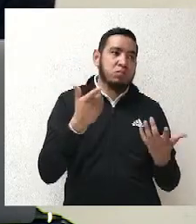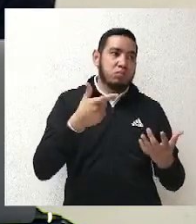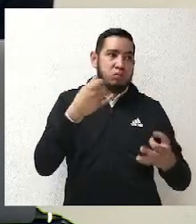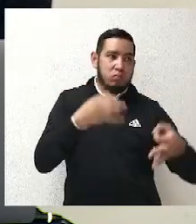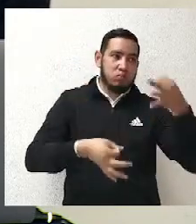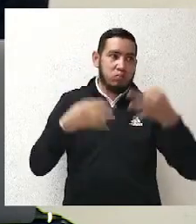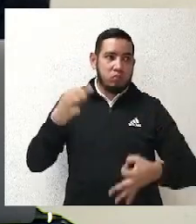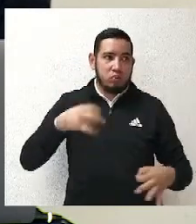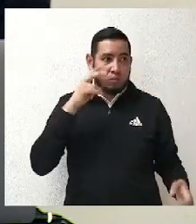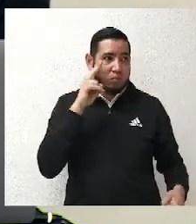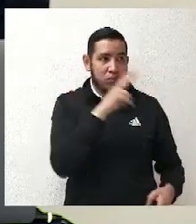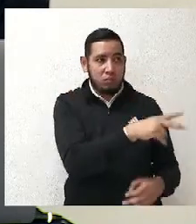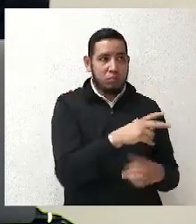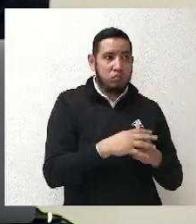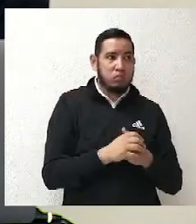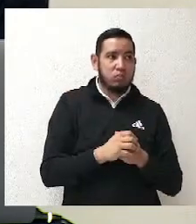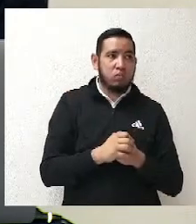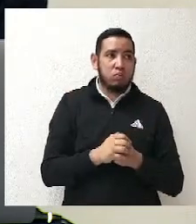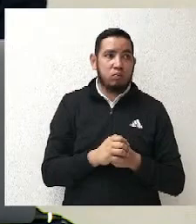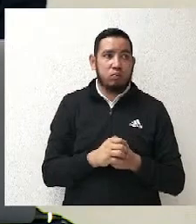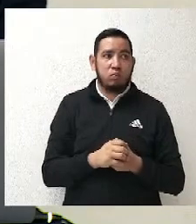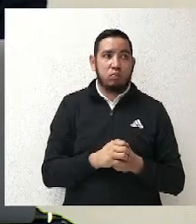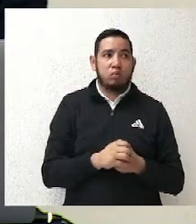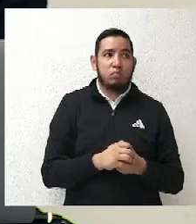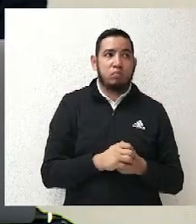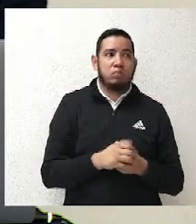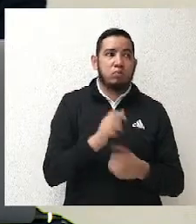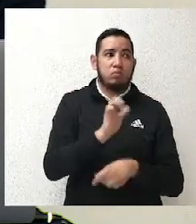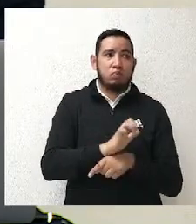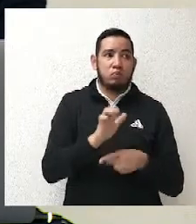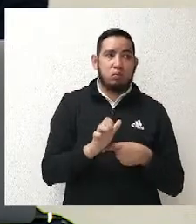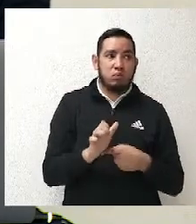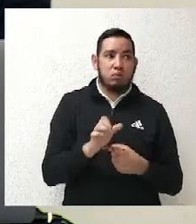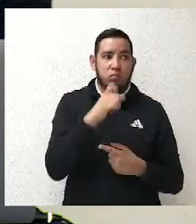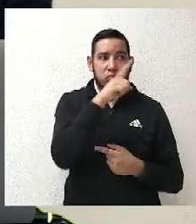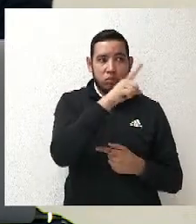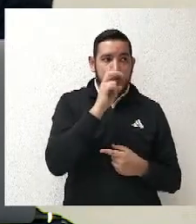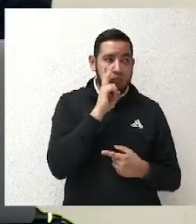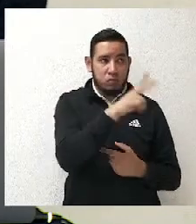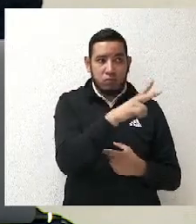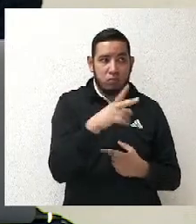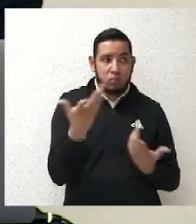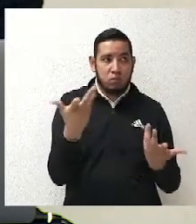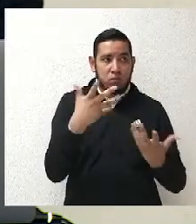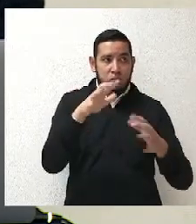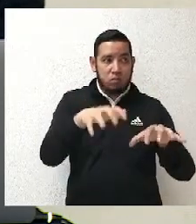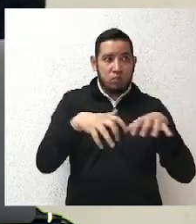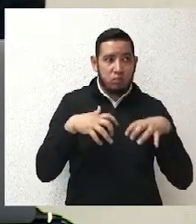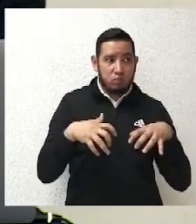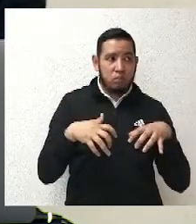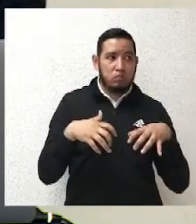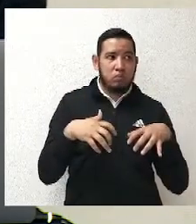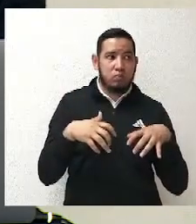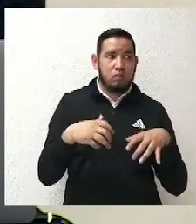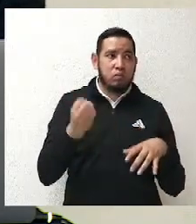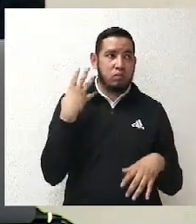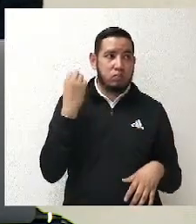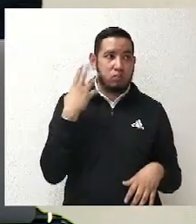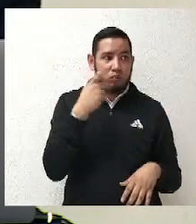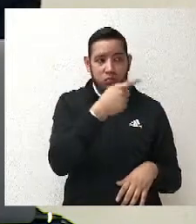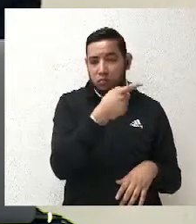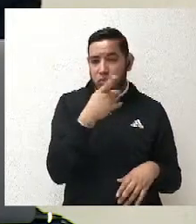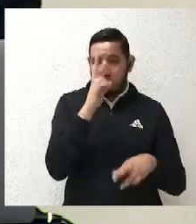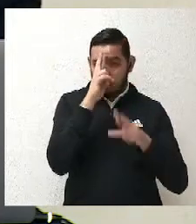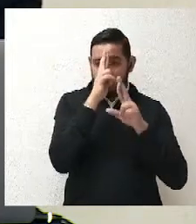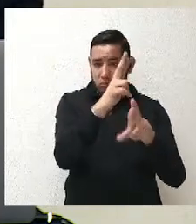órgano interno de Morena respecto de eso. Entonces, yo creo que estos asuntos siempre hay que verlos con este afán de respetar las